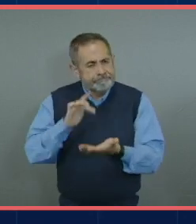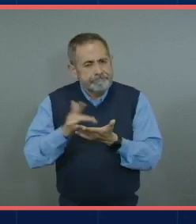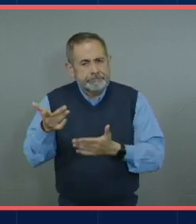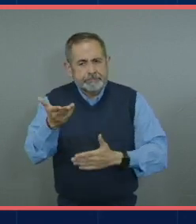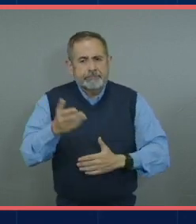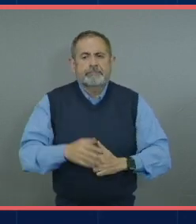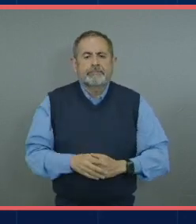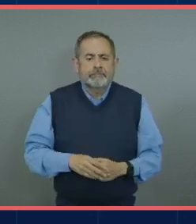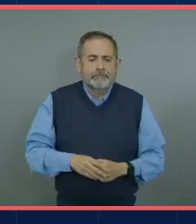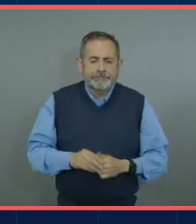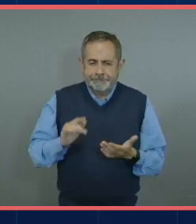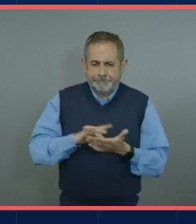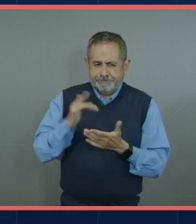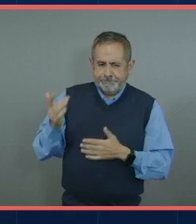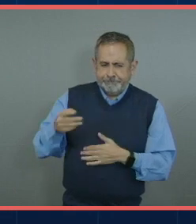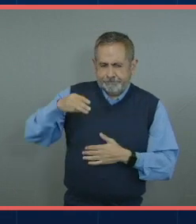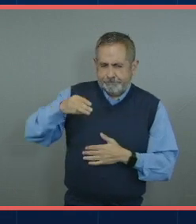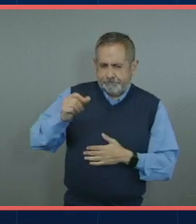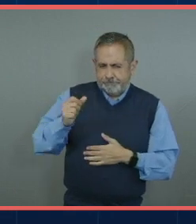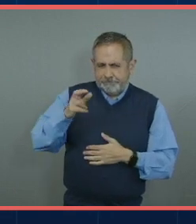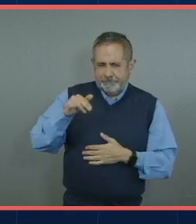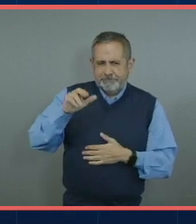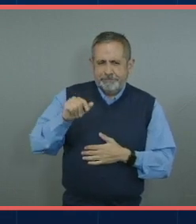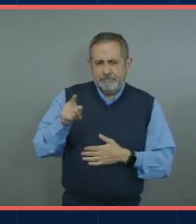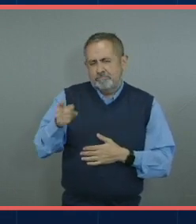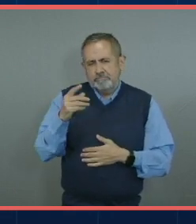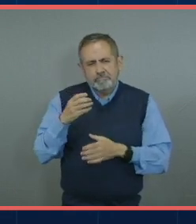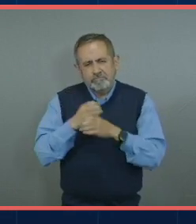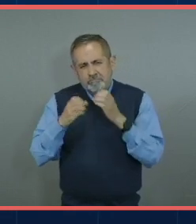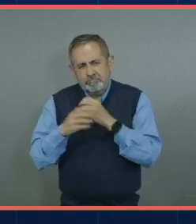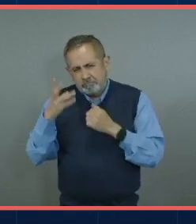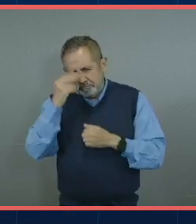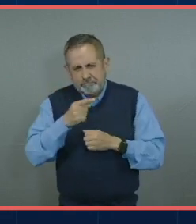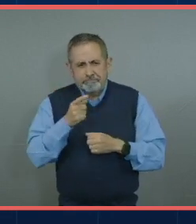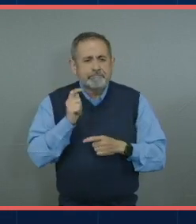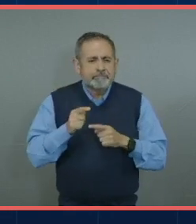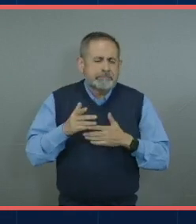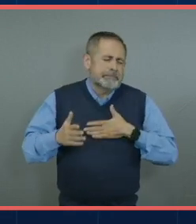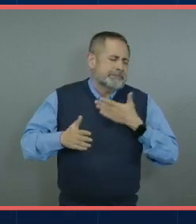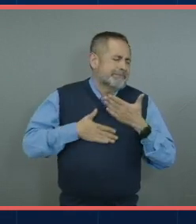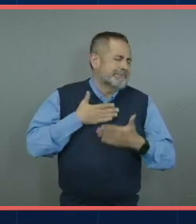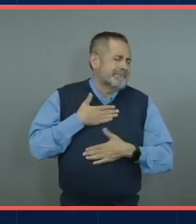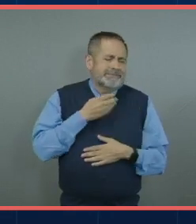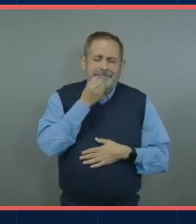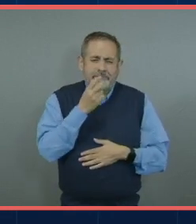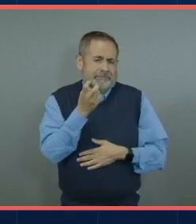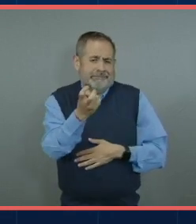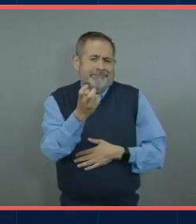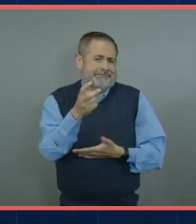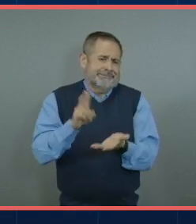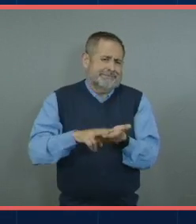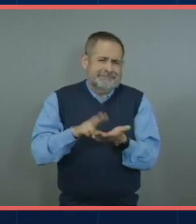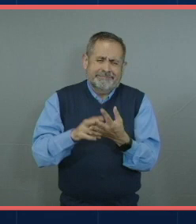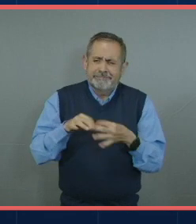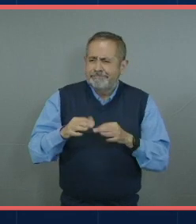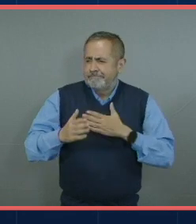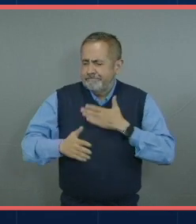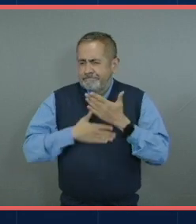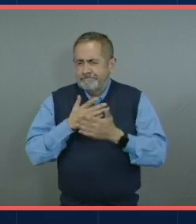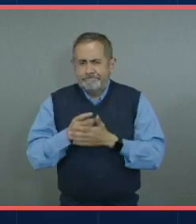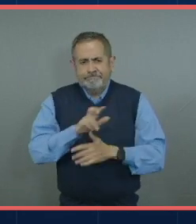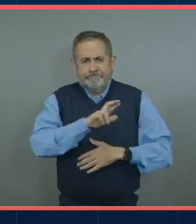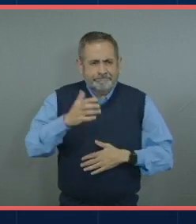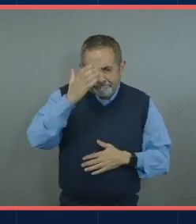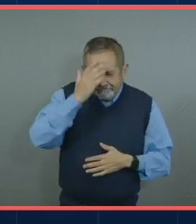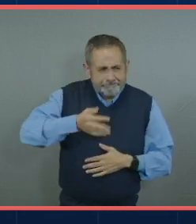Muchas gracias Mariana creo que dices cosas muy bonitas la primera es disfrutar yo creo que sin duda ¿no? y luego pues reconocer